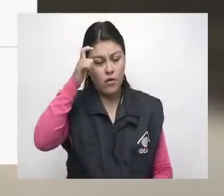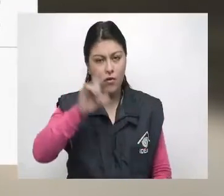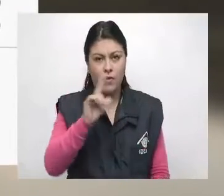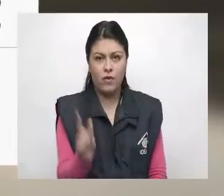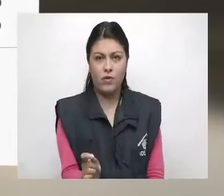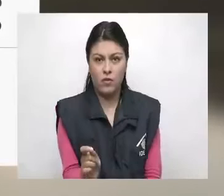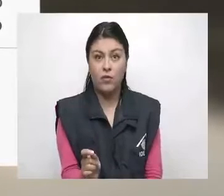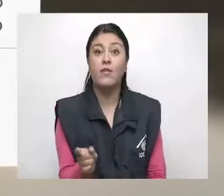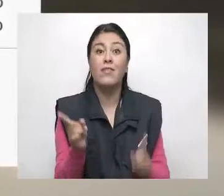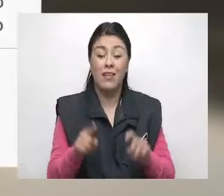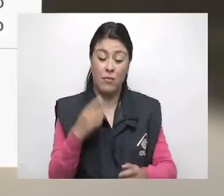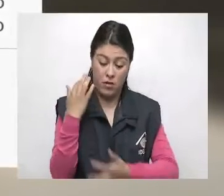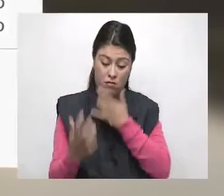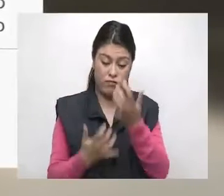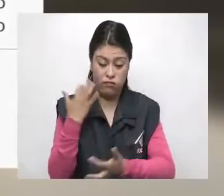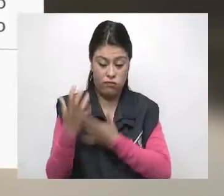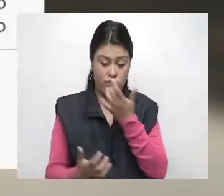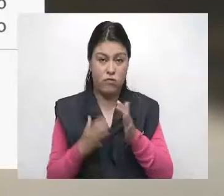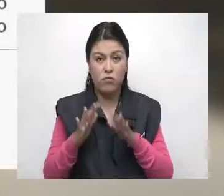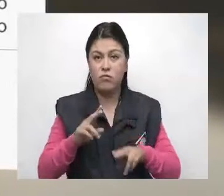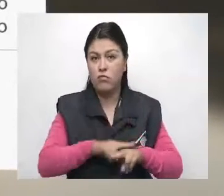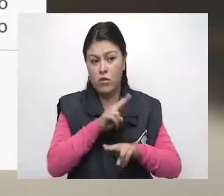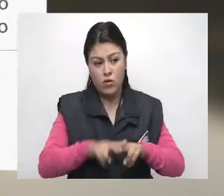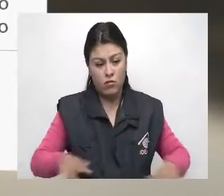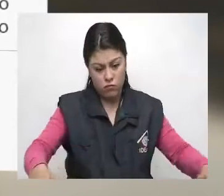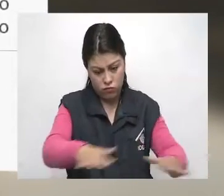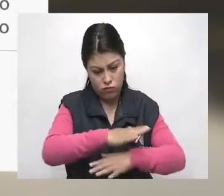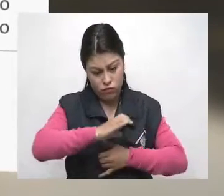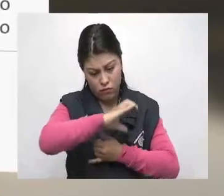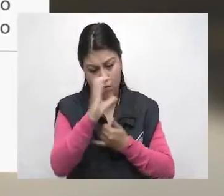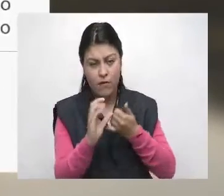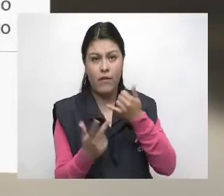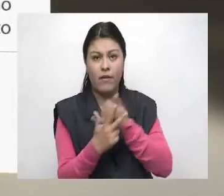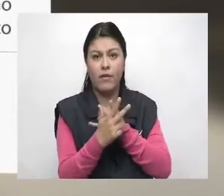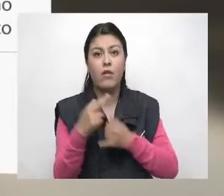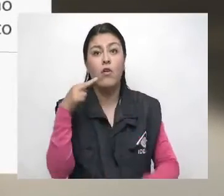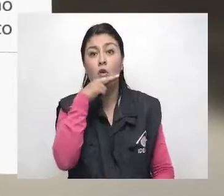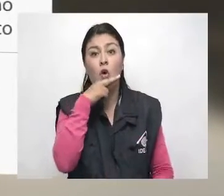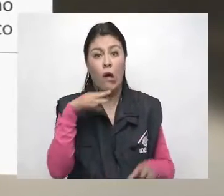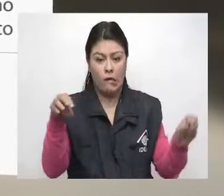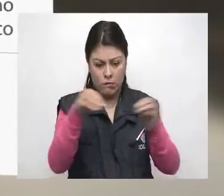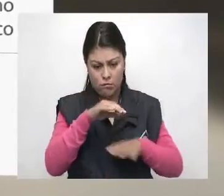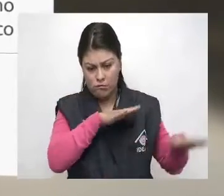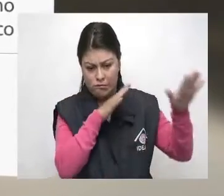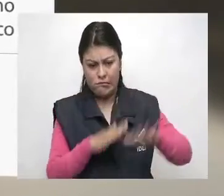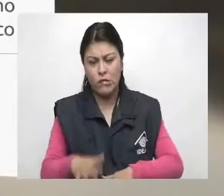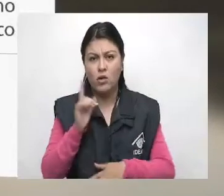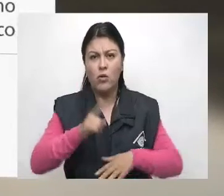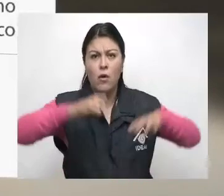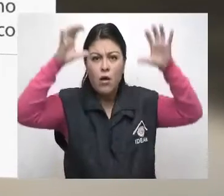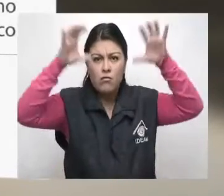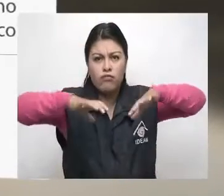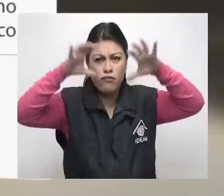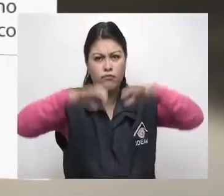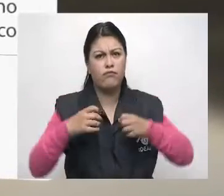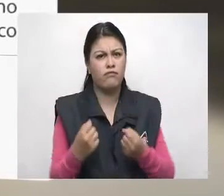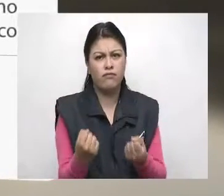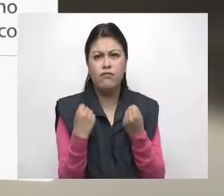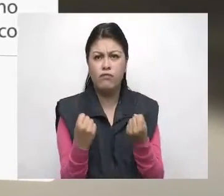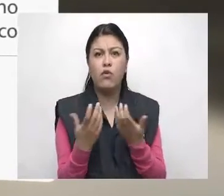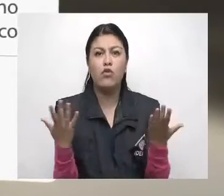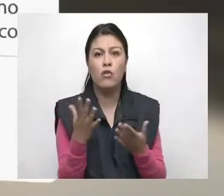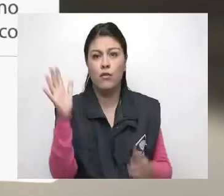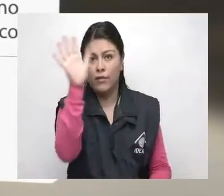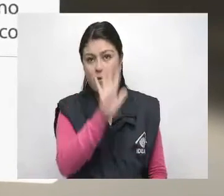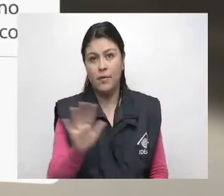departamentos de Norte de Santander, Meta y Putumayo. Alerta naranja por lluvias y tormentas eléctricas con ráfagas de vientos fuertes en sectores del norte y